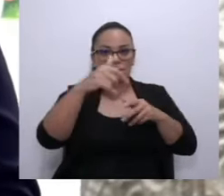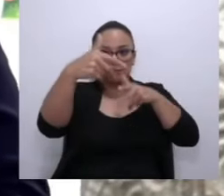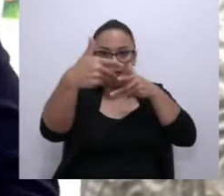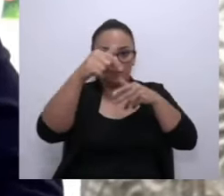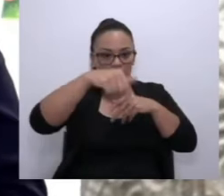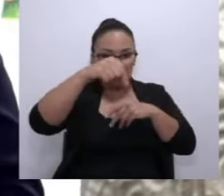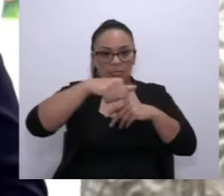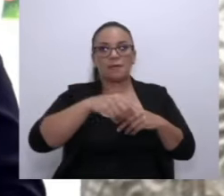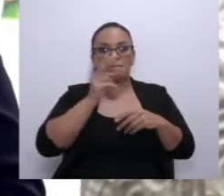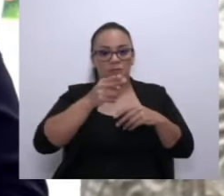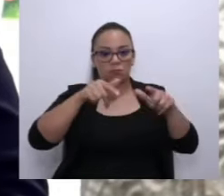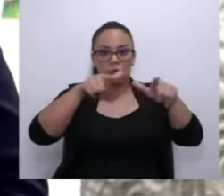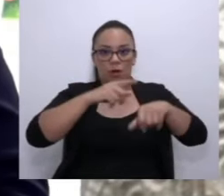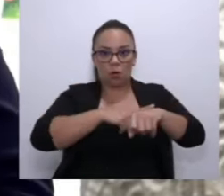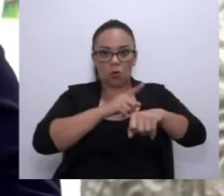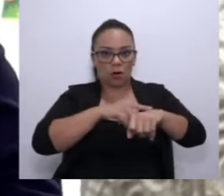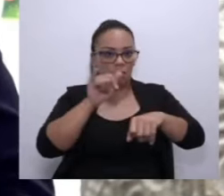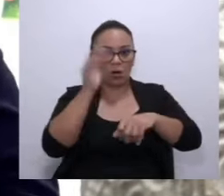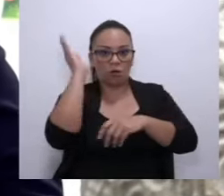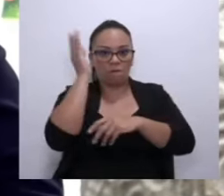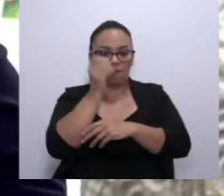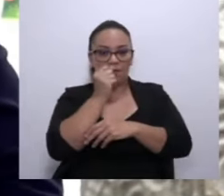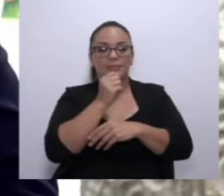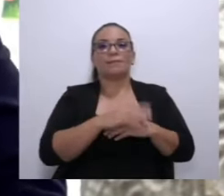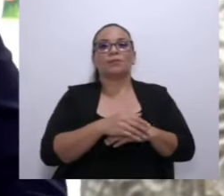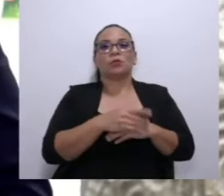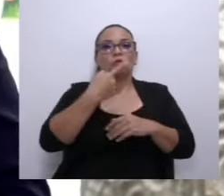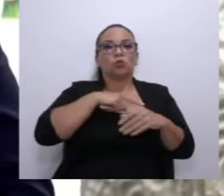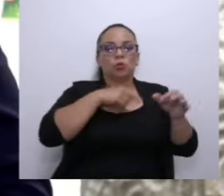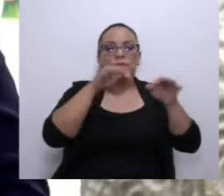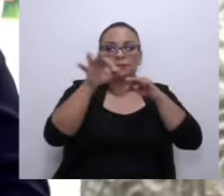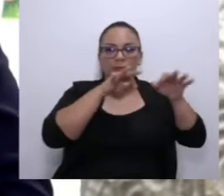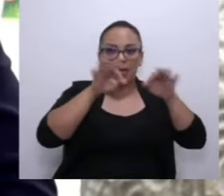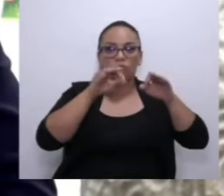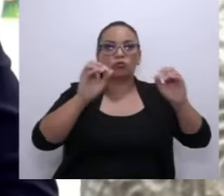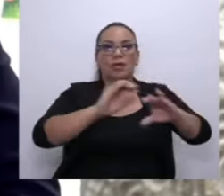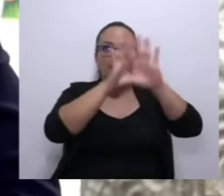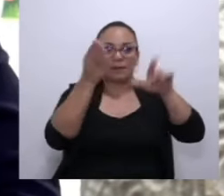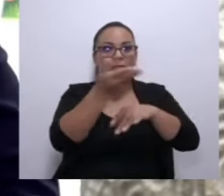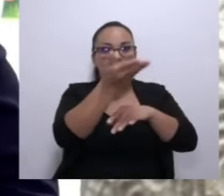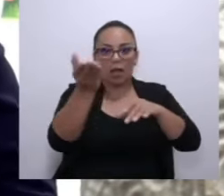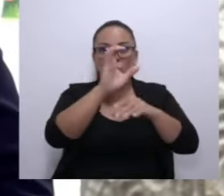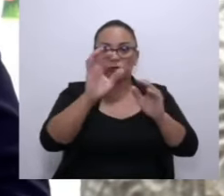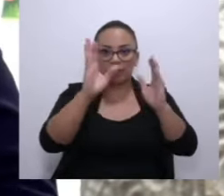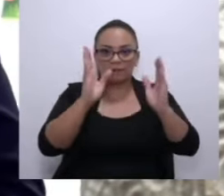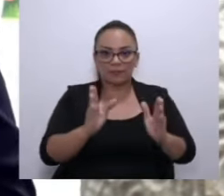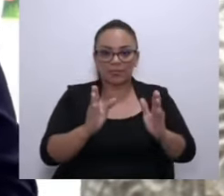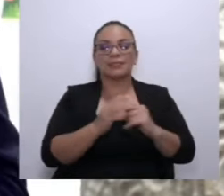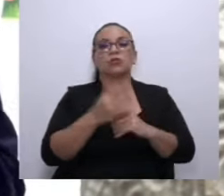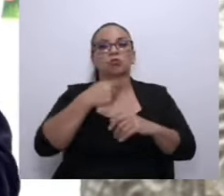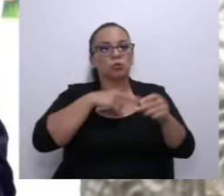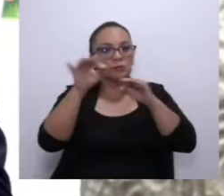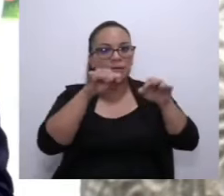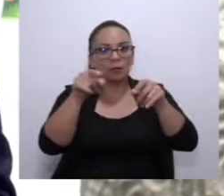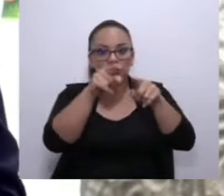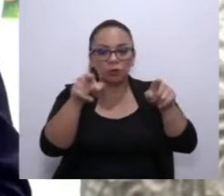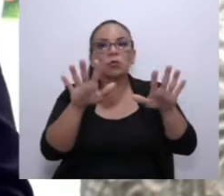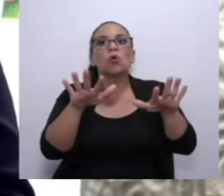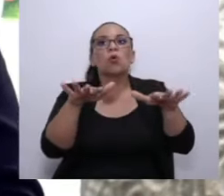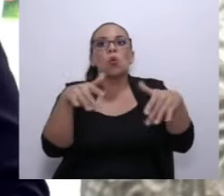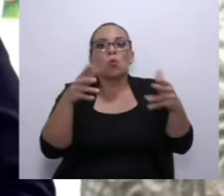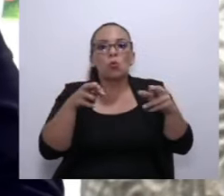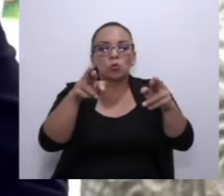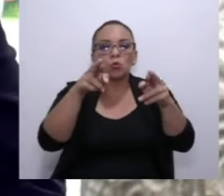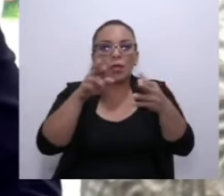mismo lugar, a esta misma hora, le explicamos con mucha claridad a los costarricenses cómo la ruta del arroz